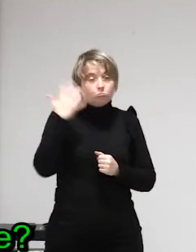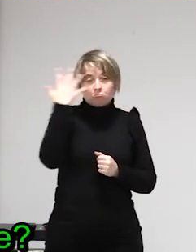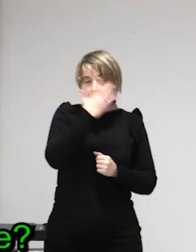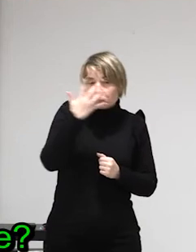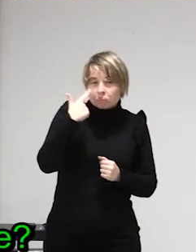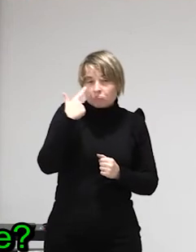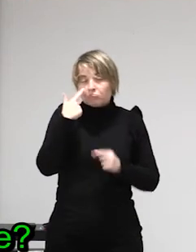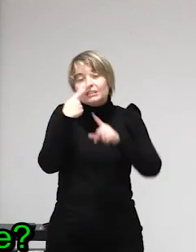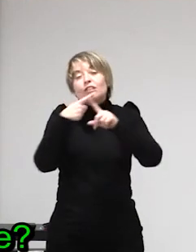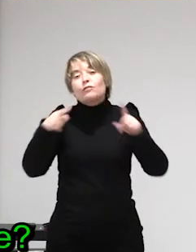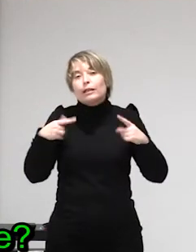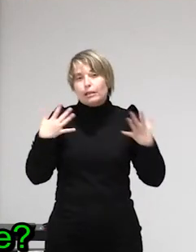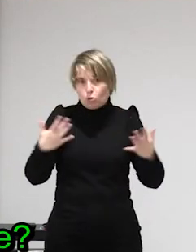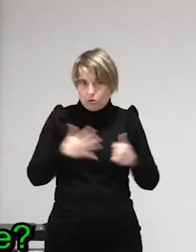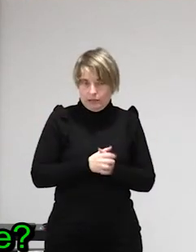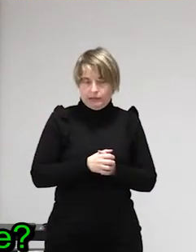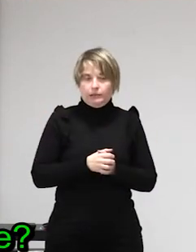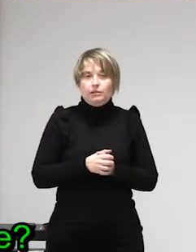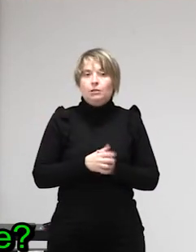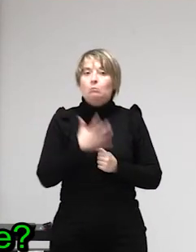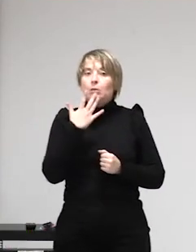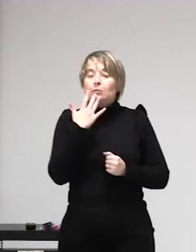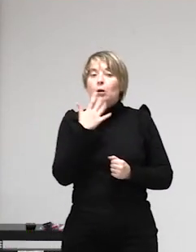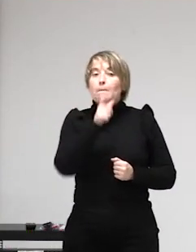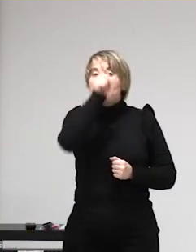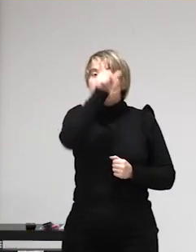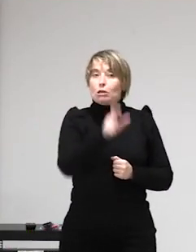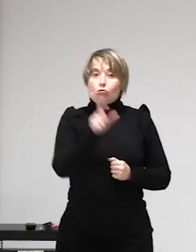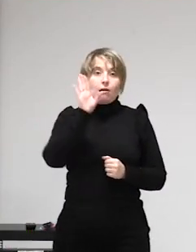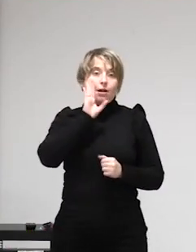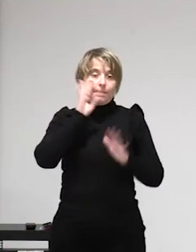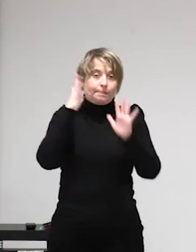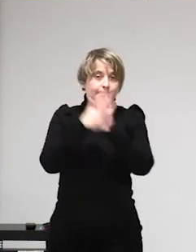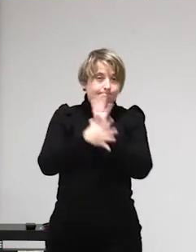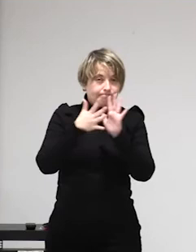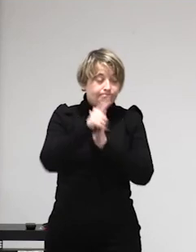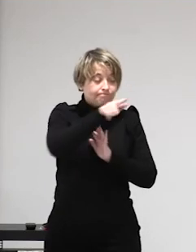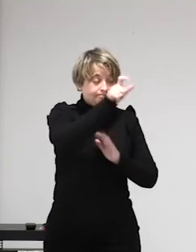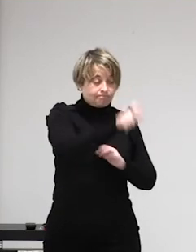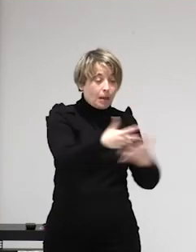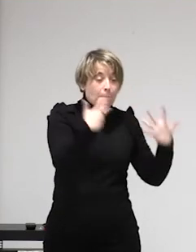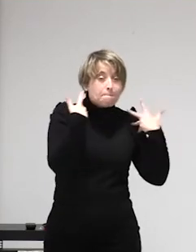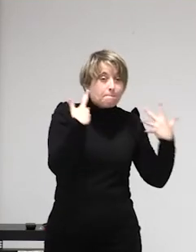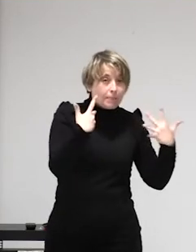cifras sobre trata vale trata con fines de explotación sexual bueno pues aquí tenemos